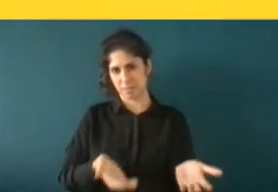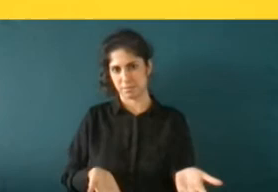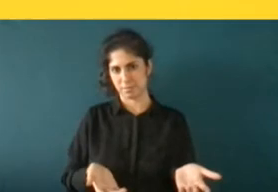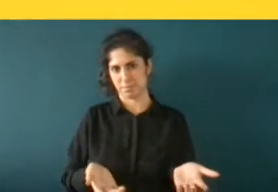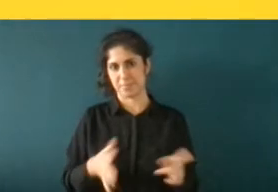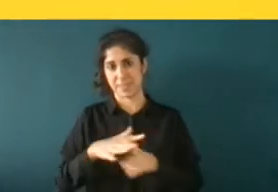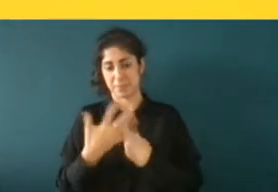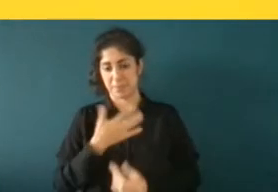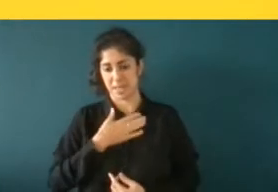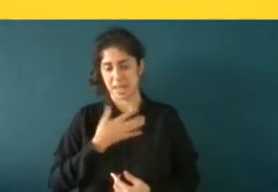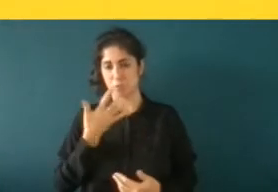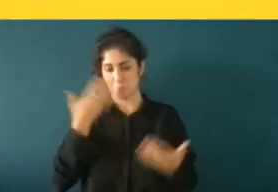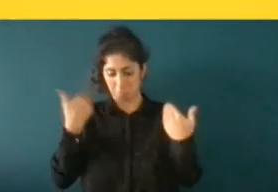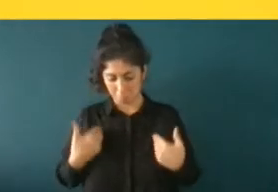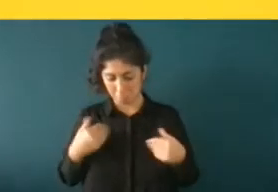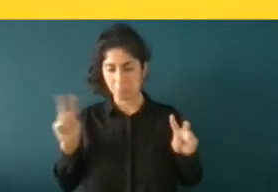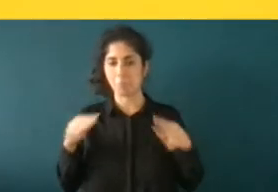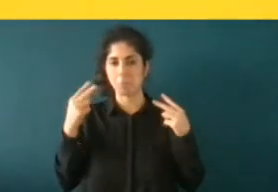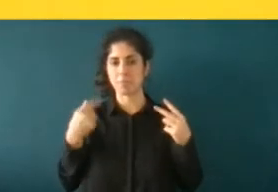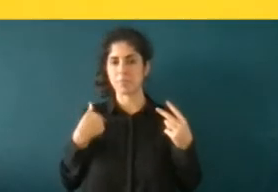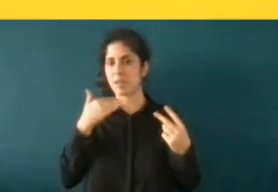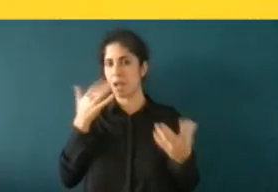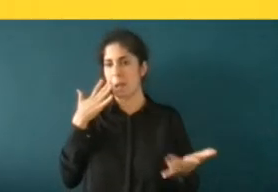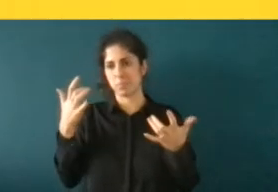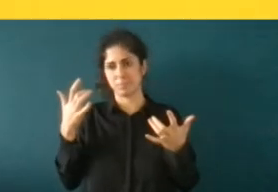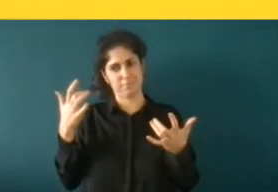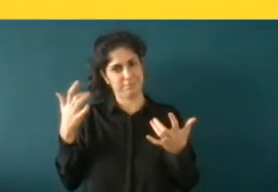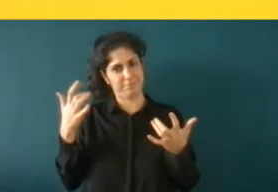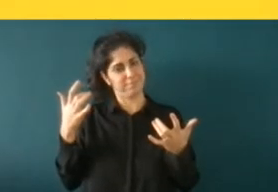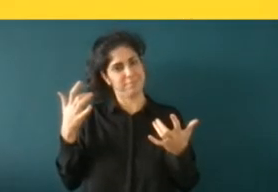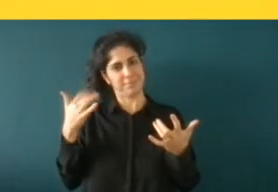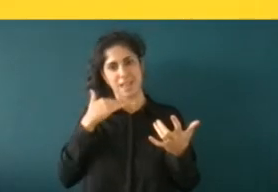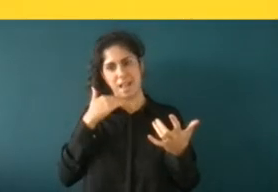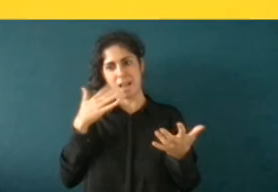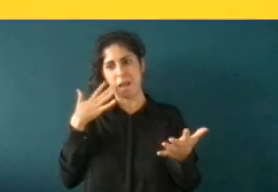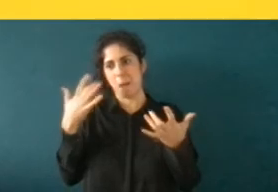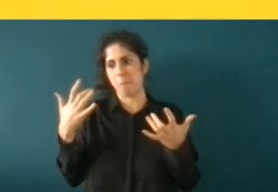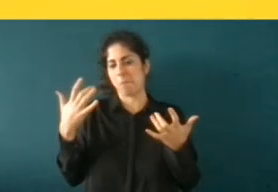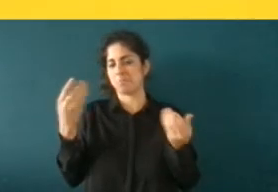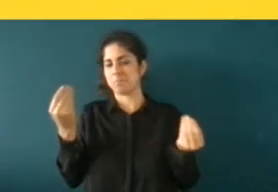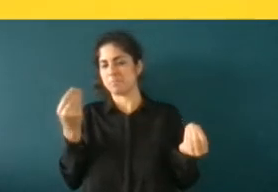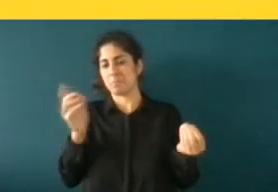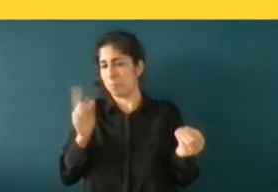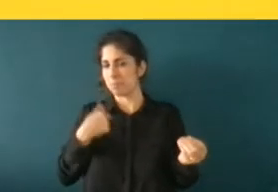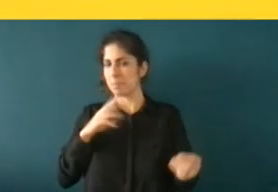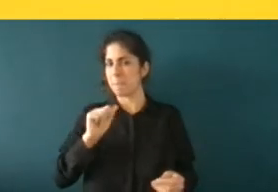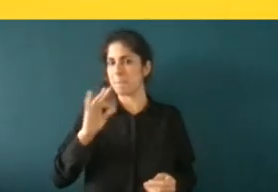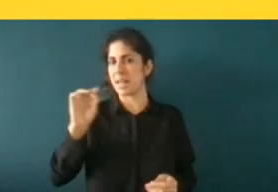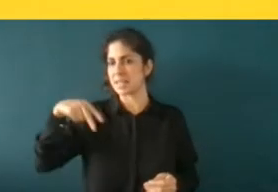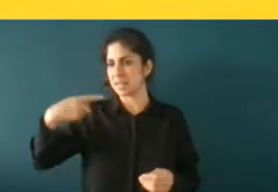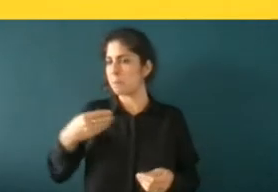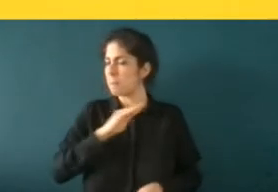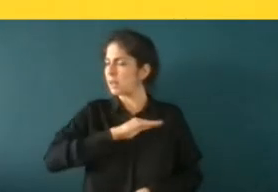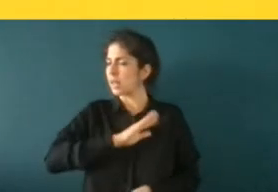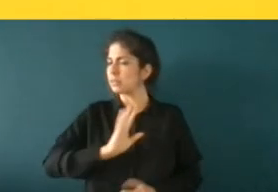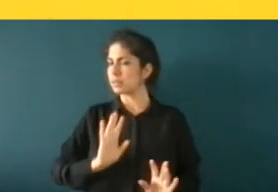simple vista no tengo nada o sea con a simple vista tengo muchísimo passing pero bueno llega un momento que